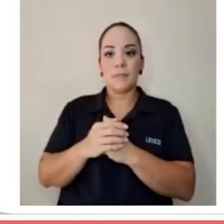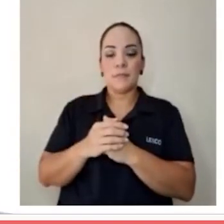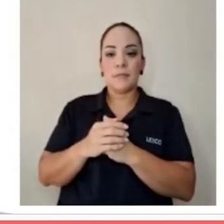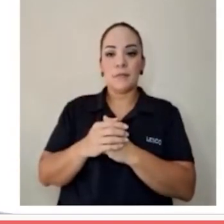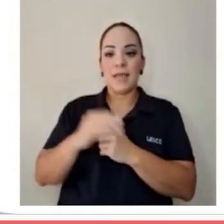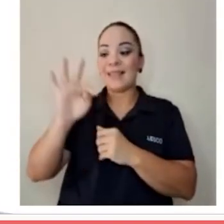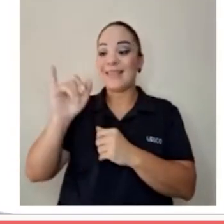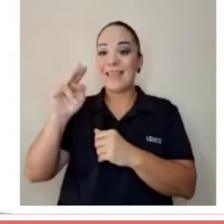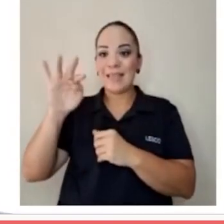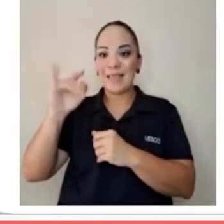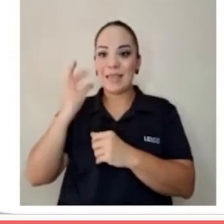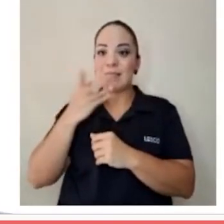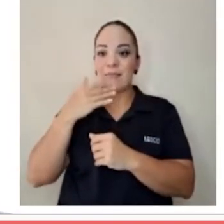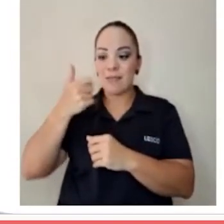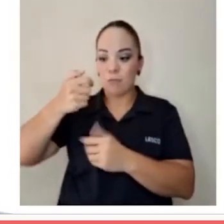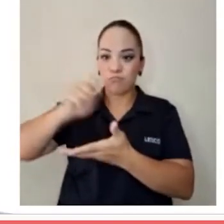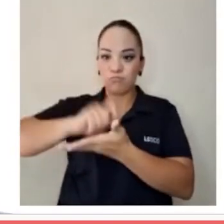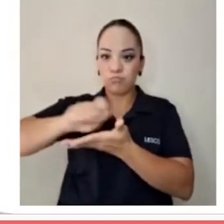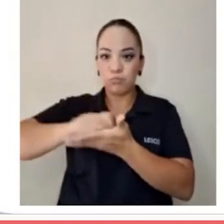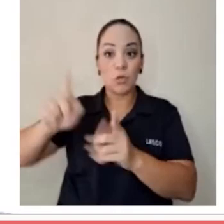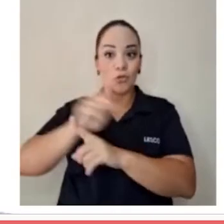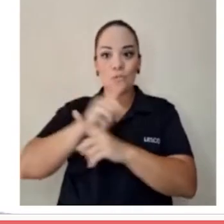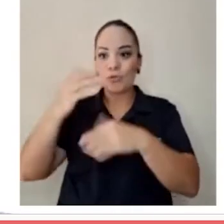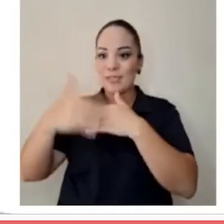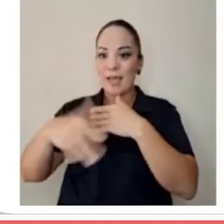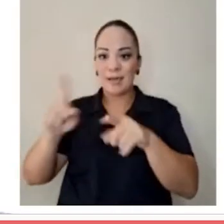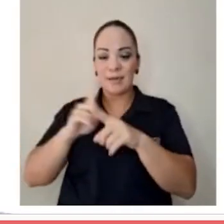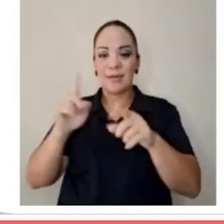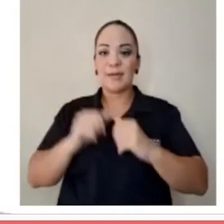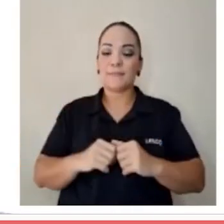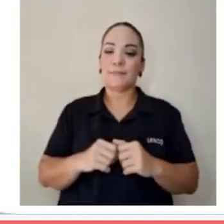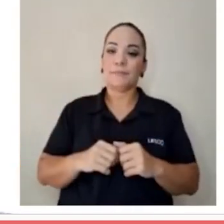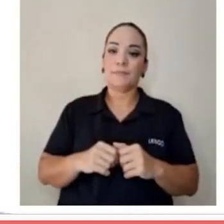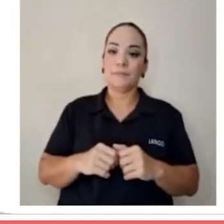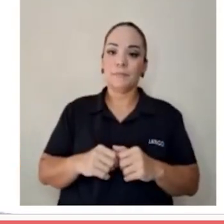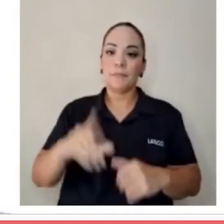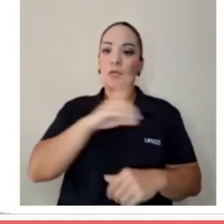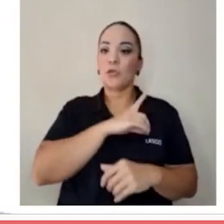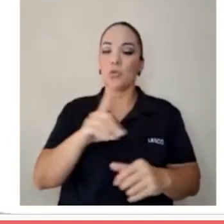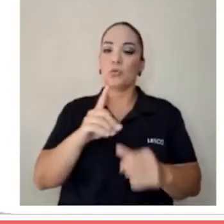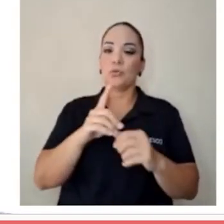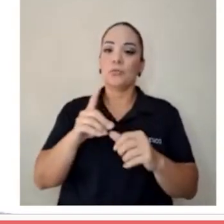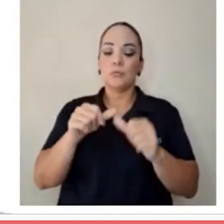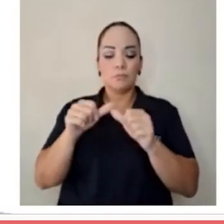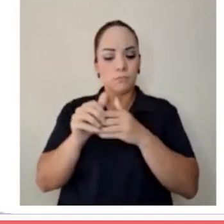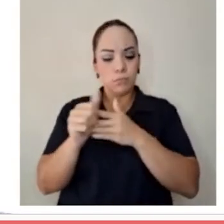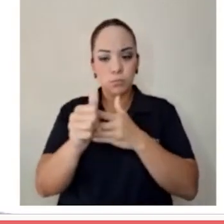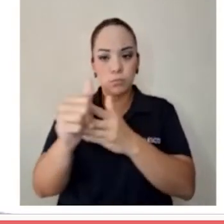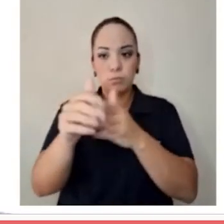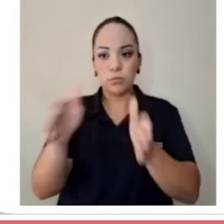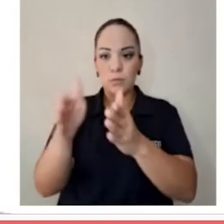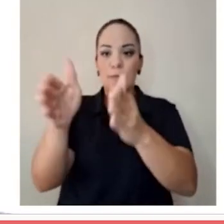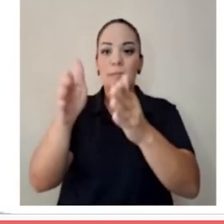derramar sangre. Dios nos siga llevando por ese camino.